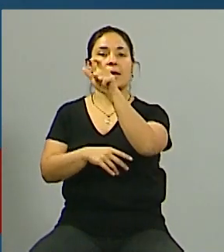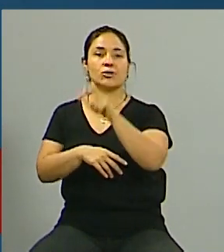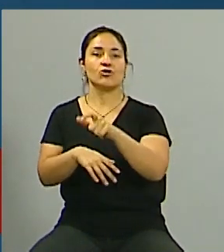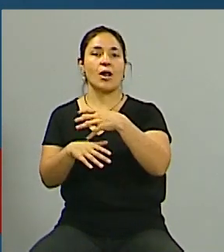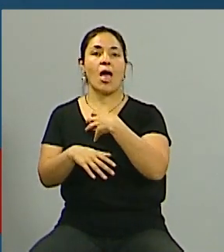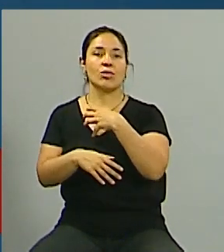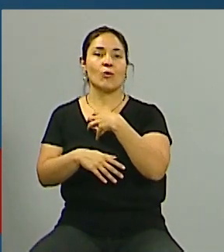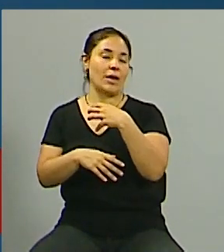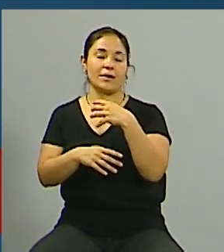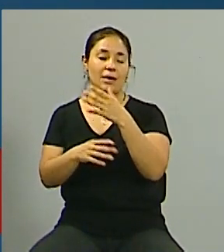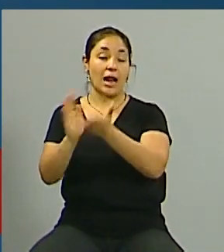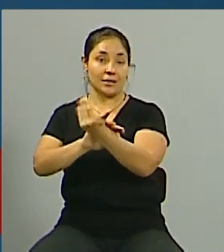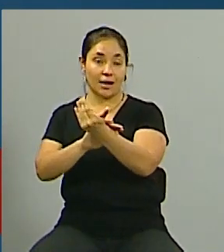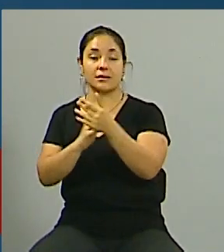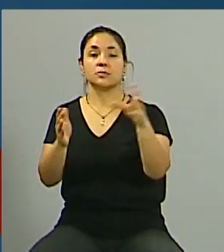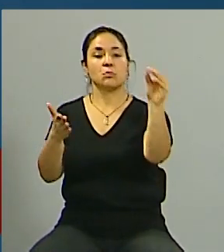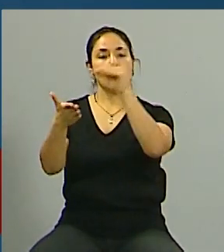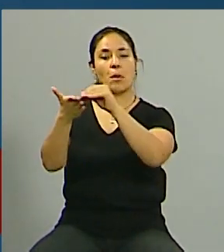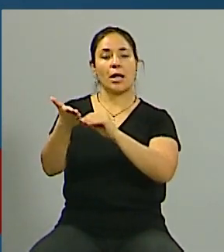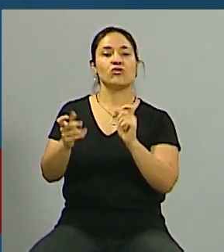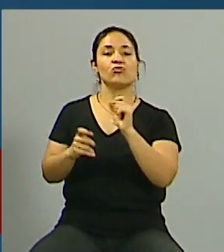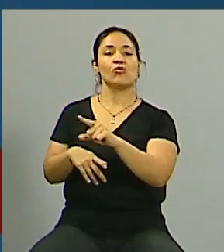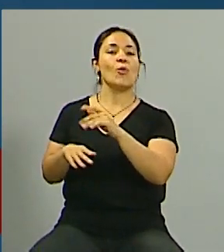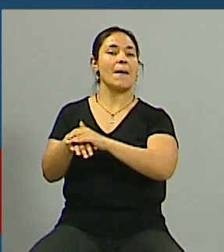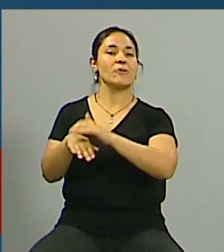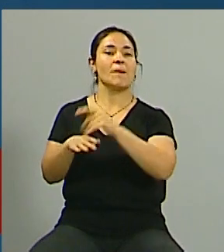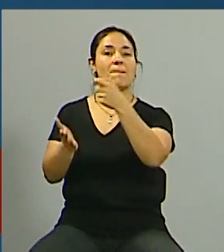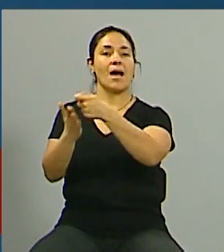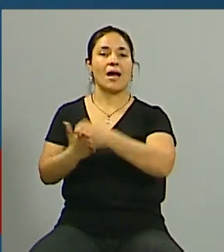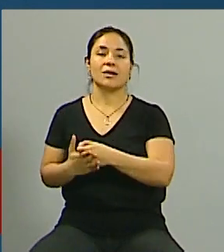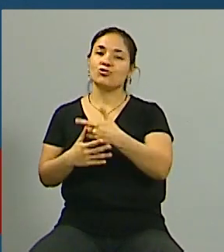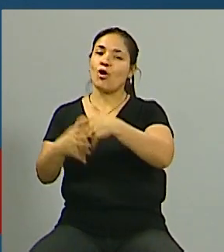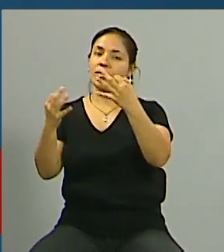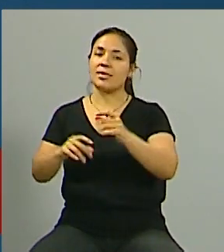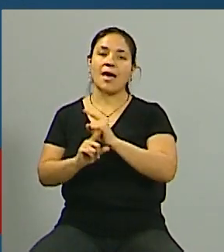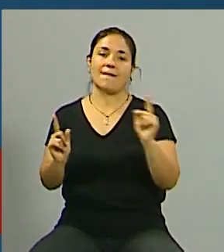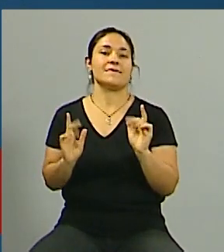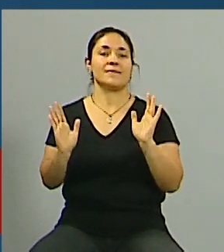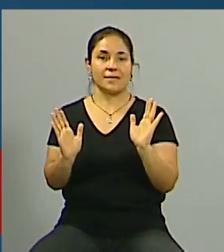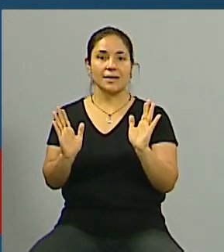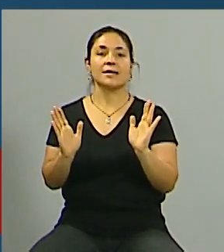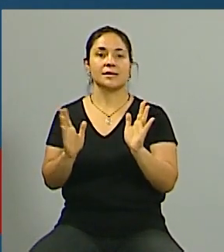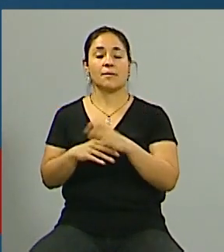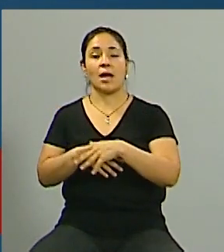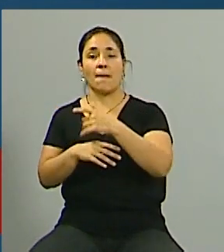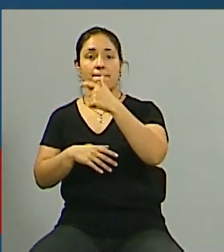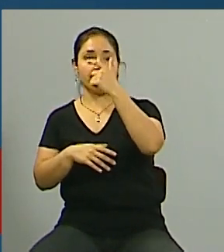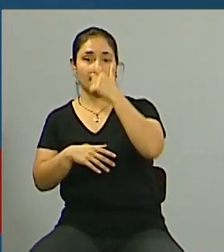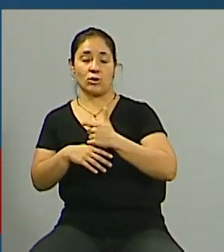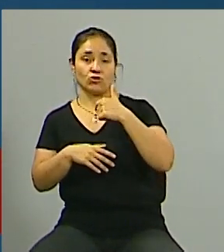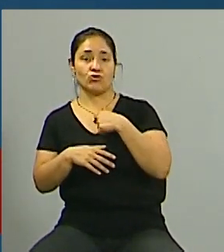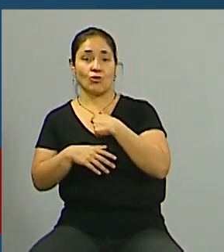gastos de las expensas y los pasaban como gastos ordinarios cuando no eran así entonces evidentemente para el inquilino eso